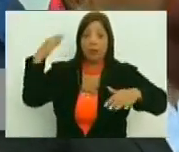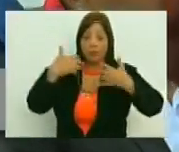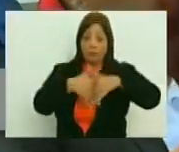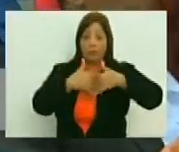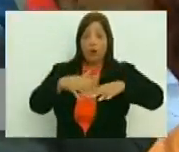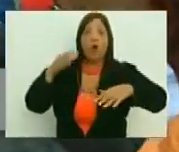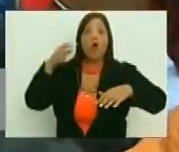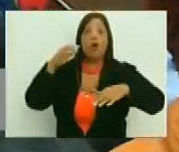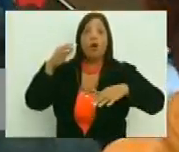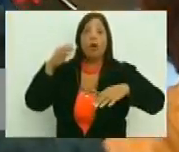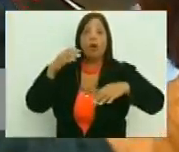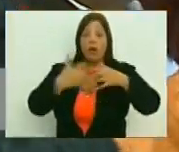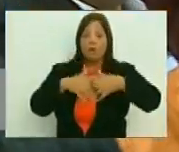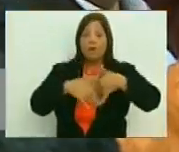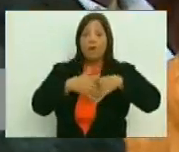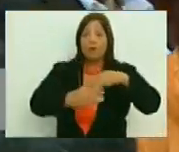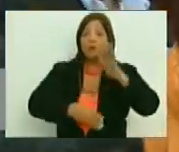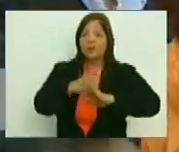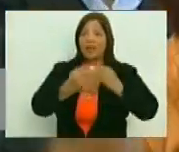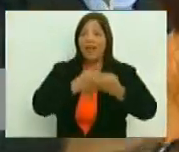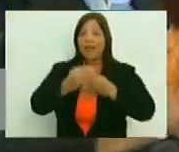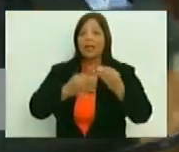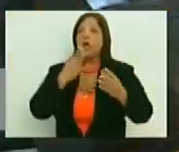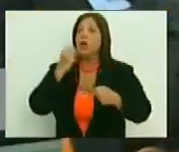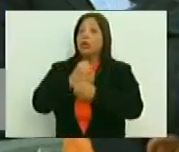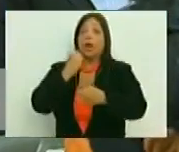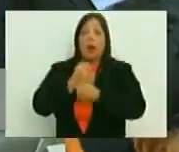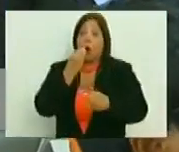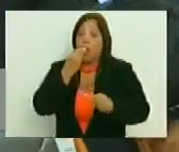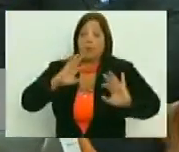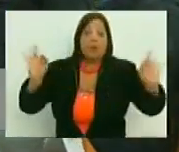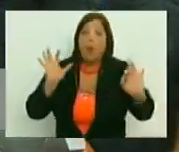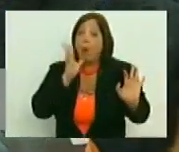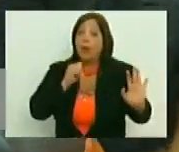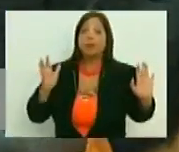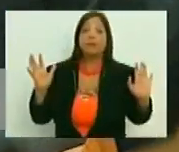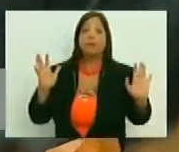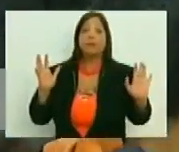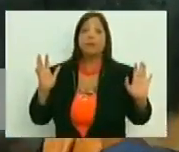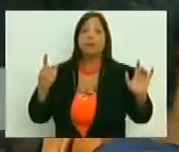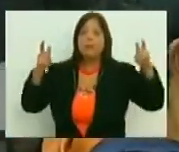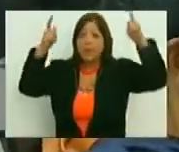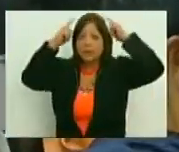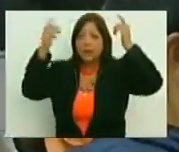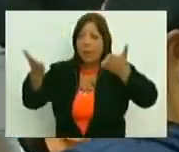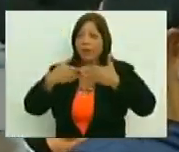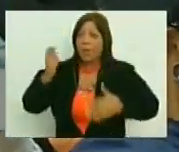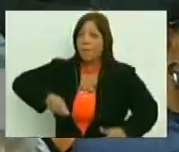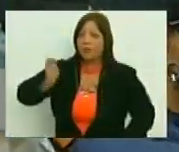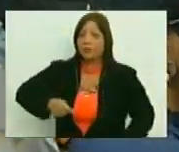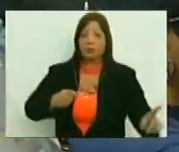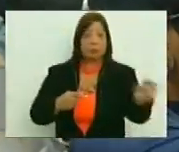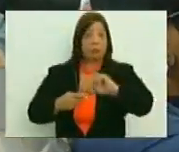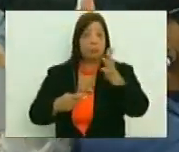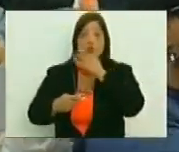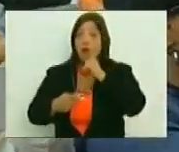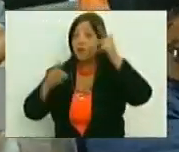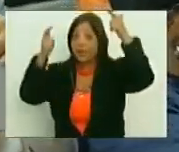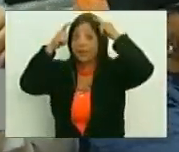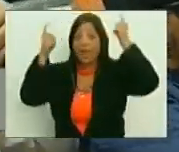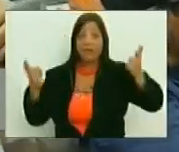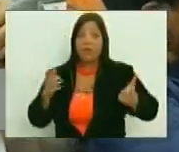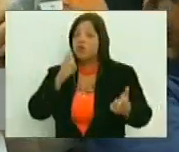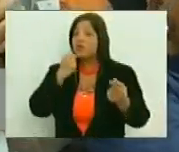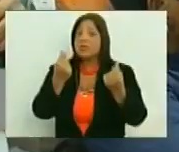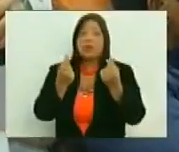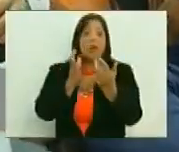Bueno, primero porque teníamos que hacerlo, porque el que no trabajaba, no comía. Ahí no estaba Chávez, para que una pensión, ahí no había